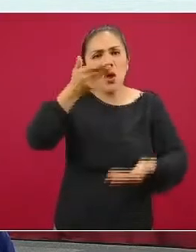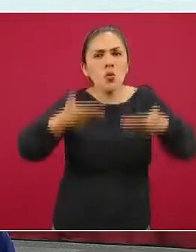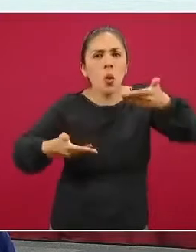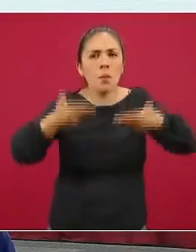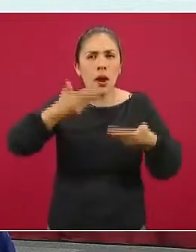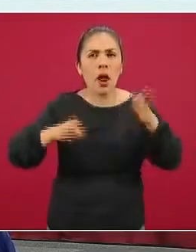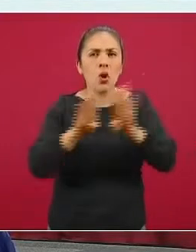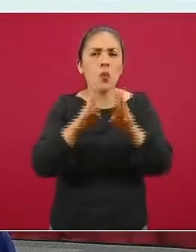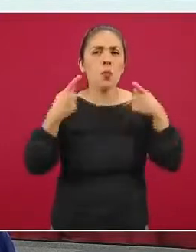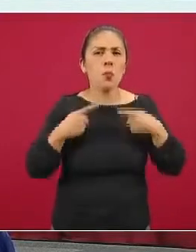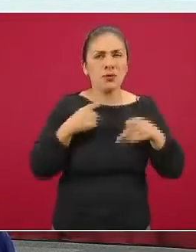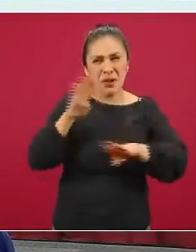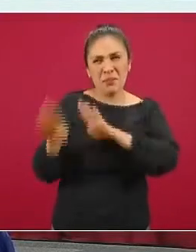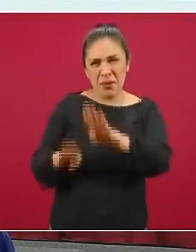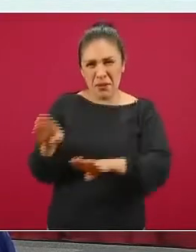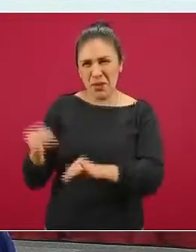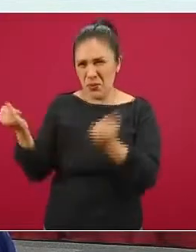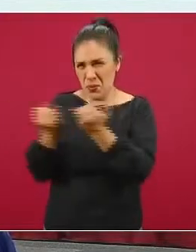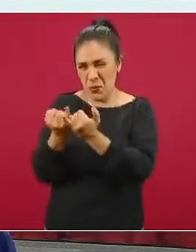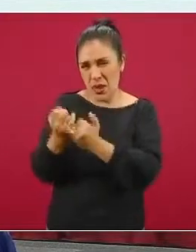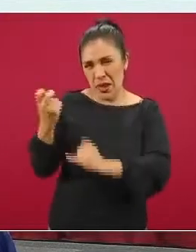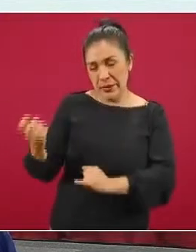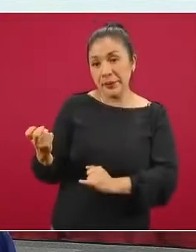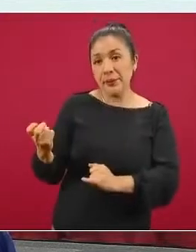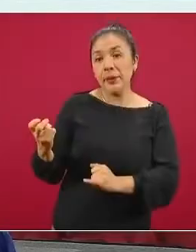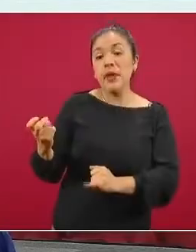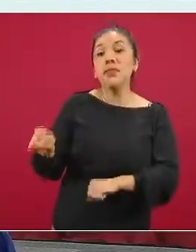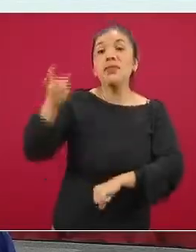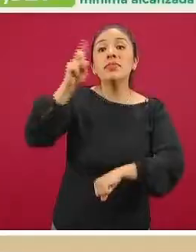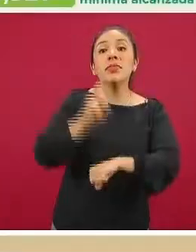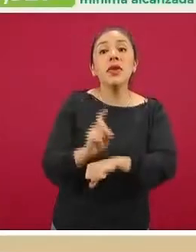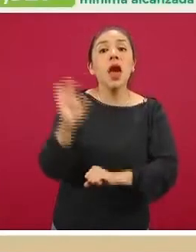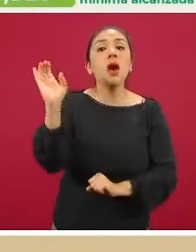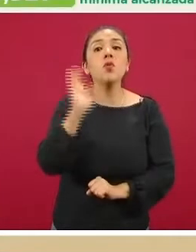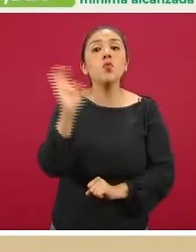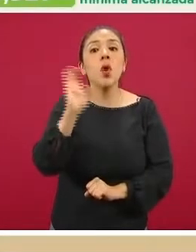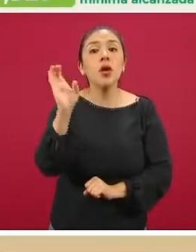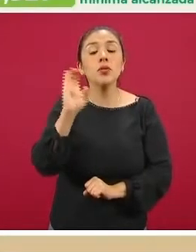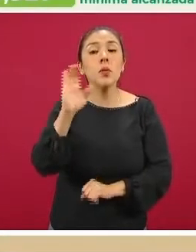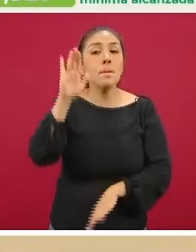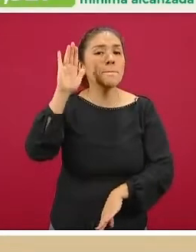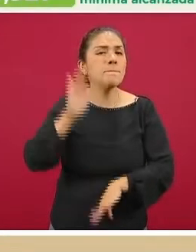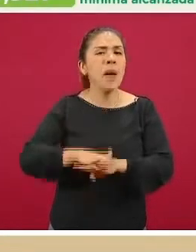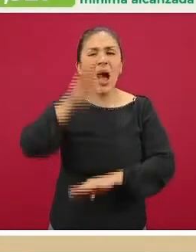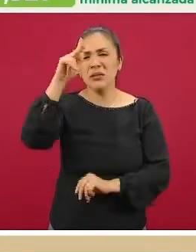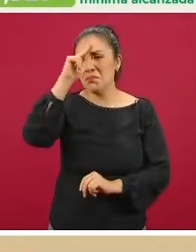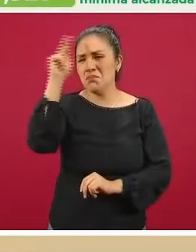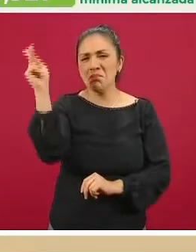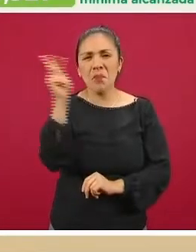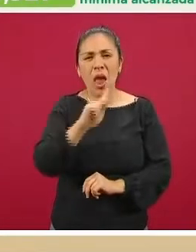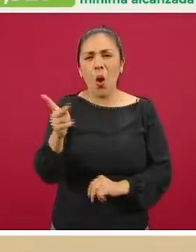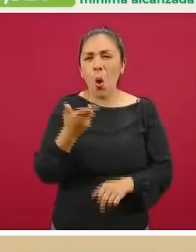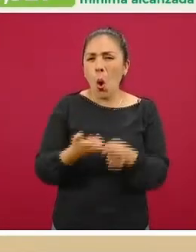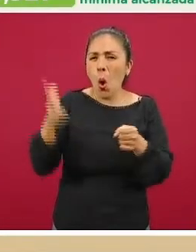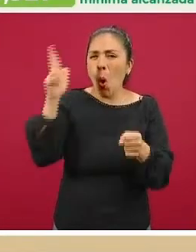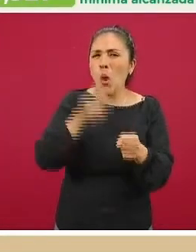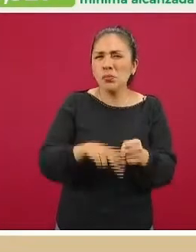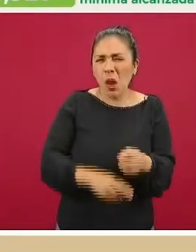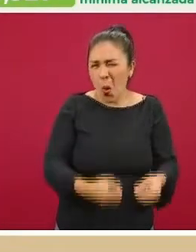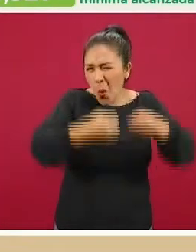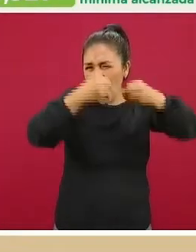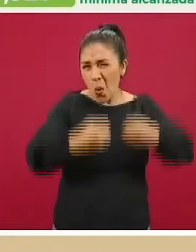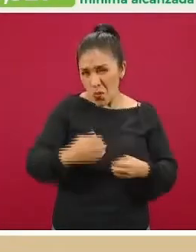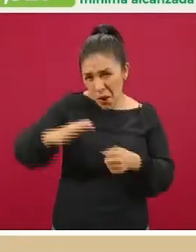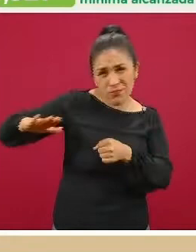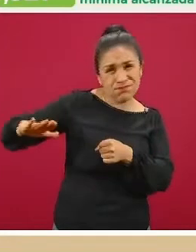en las defunciones, es decir, el día que en su momento se alcanzó la ocupación máxima de